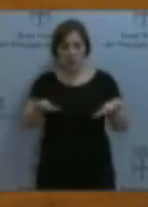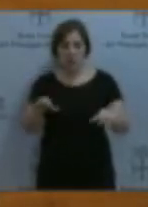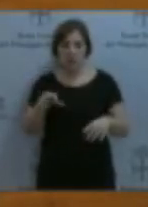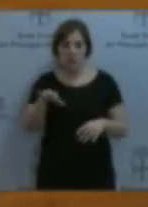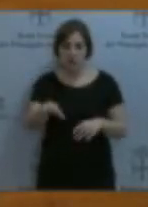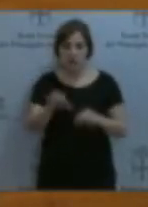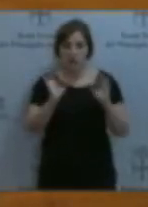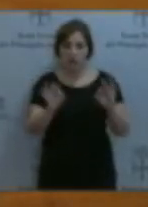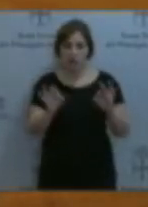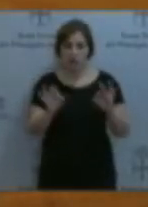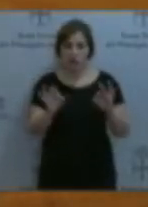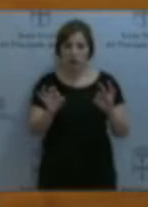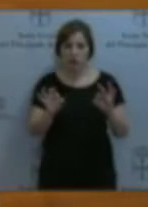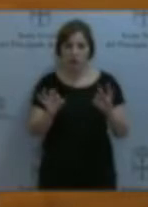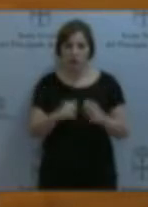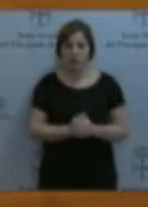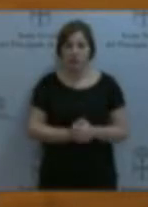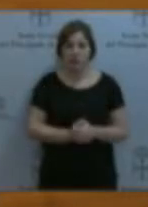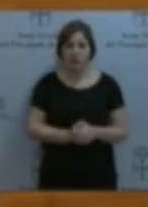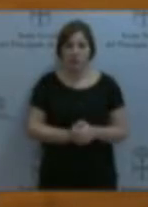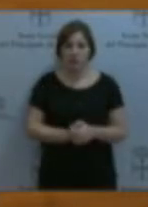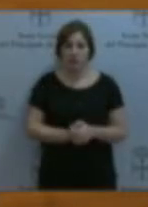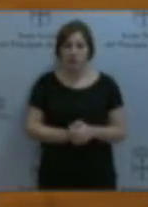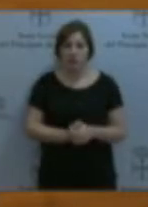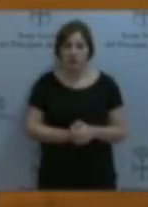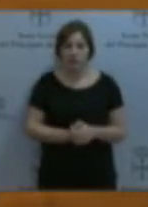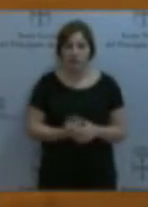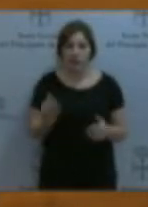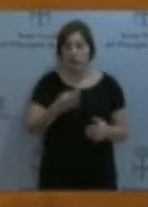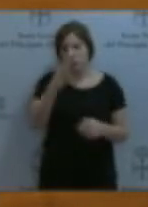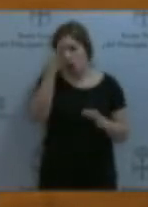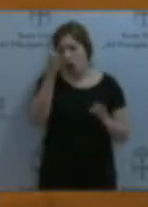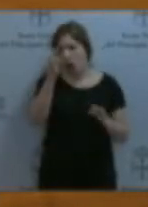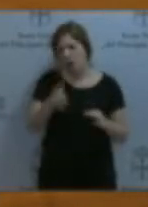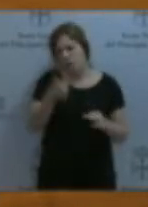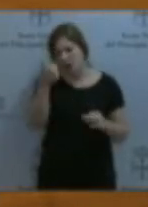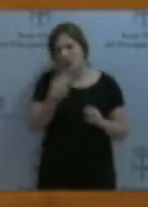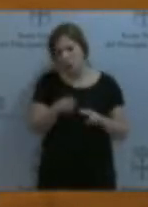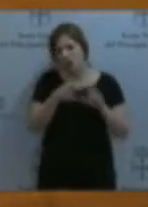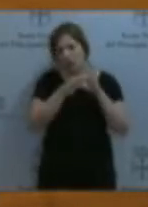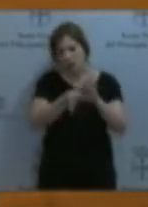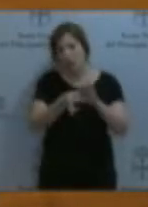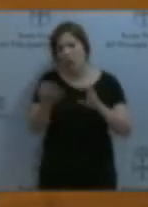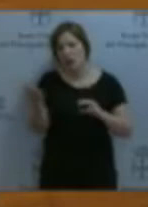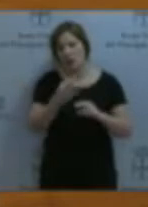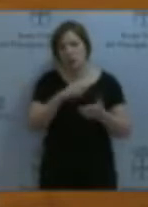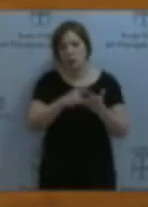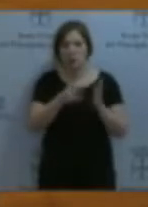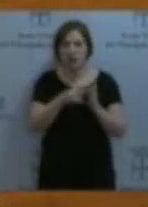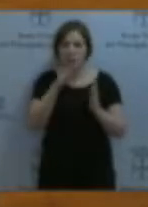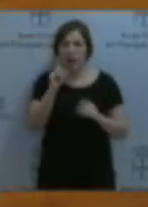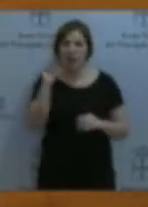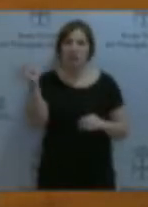más abierto van a traer. Bueno, hay que ser un poco más coherentes políticamente. Tenemos que tener métodos para una